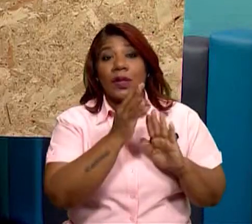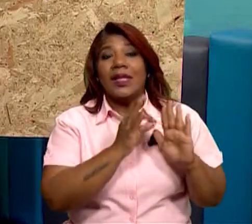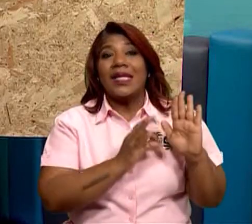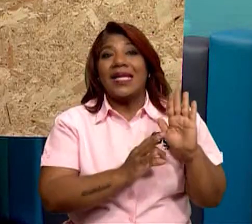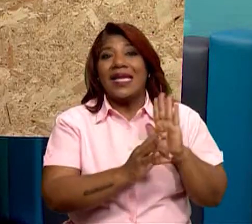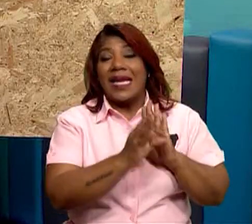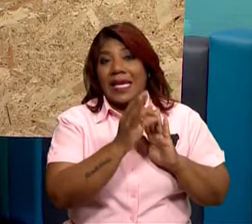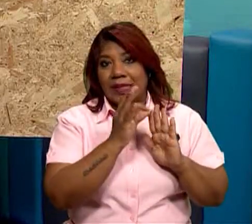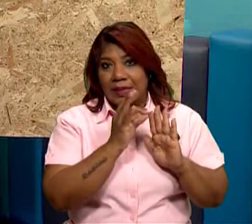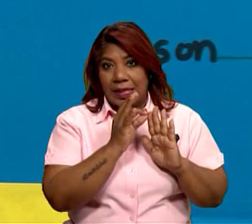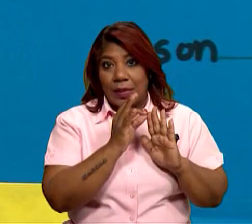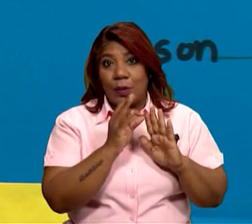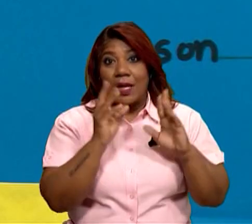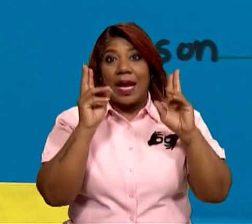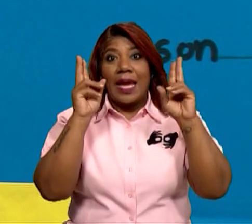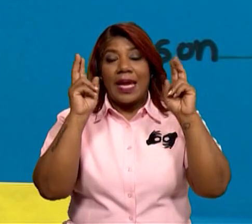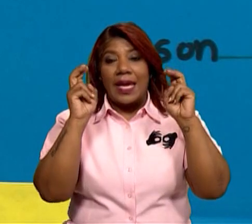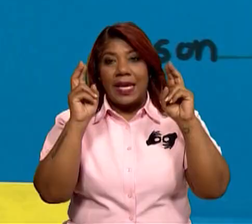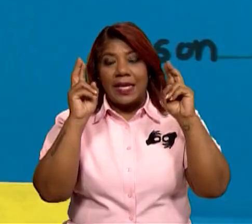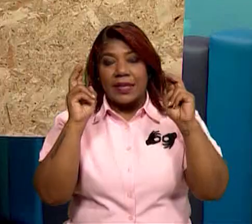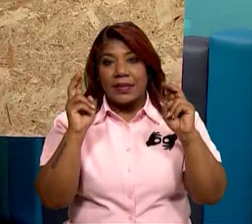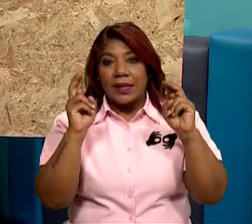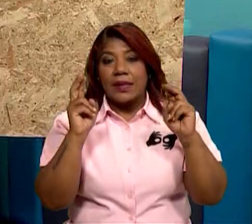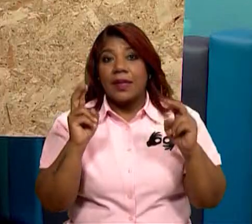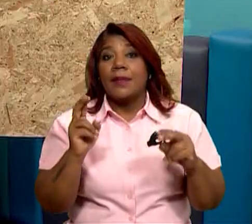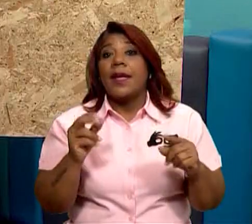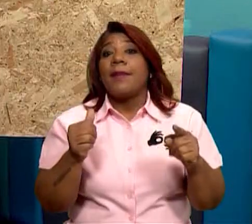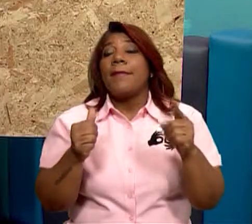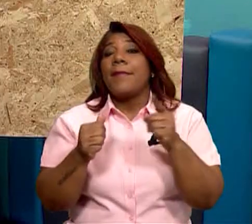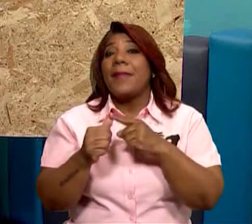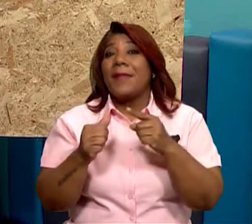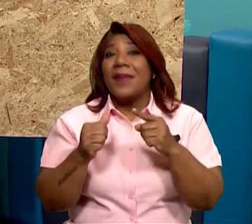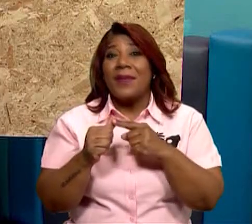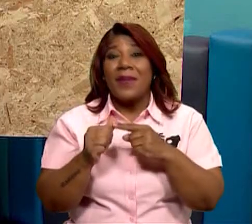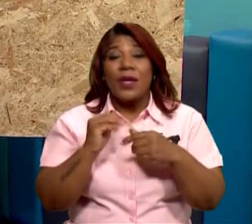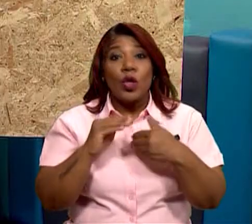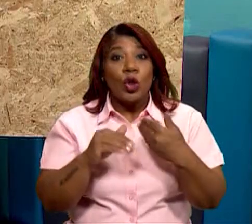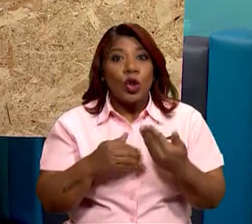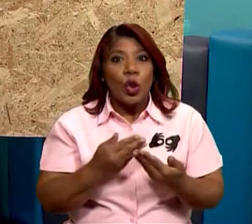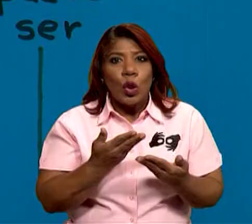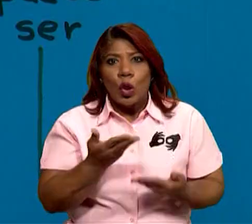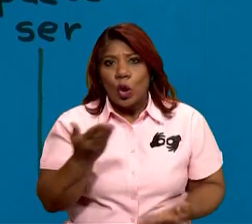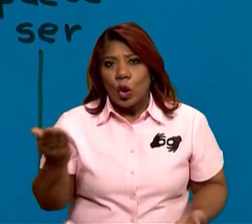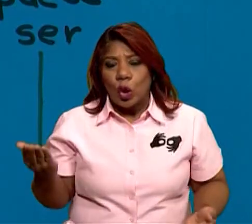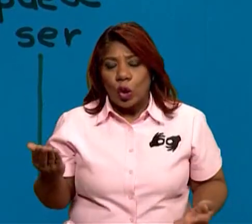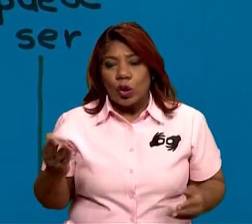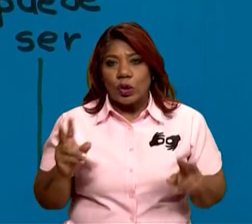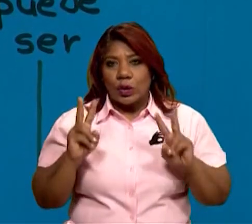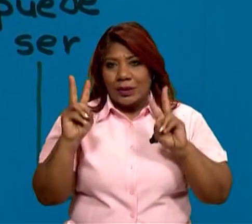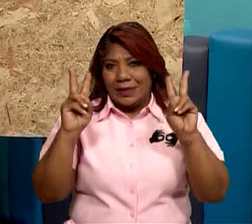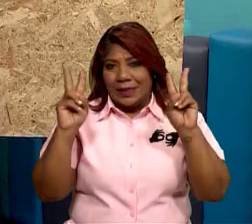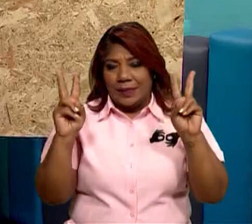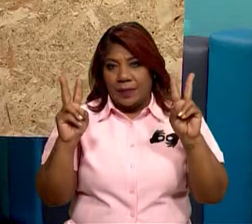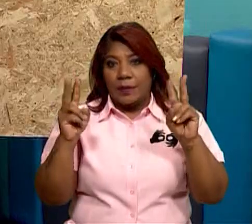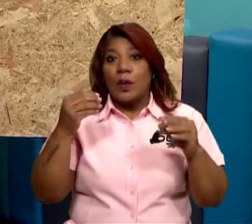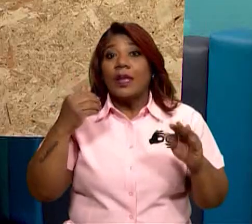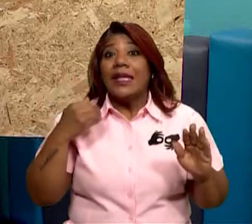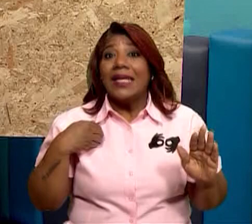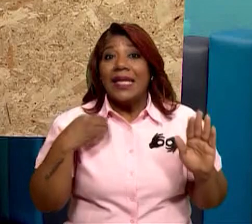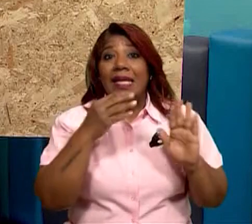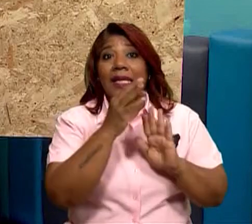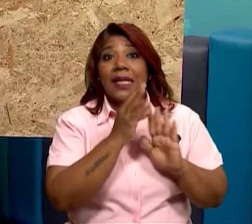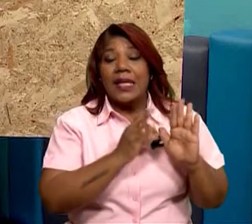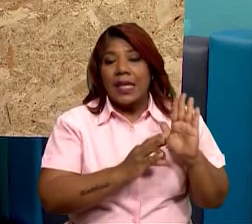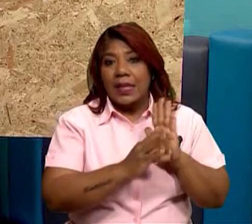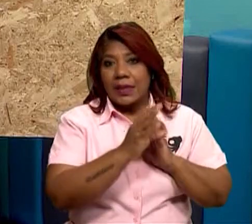tema principal, es la unidad básica de todos nuestros seres vivos o de los seres vivos. Y ellas pueden